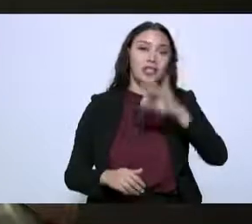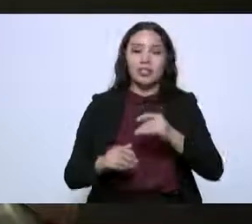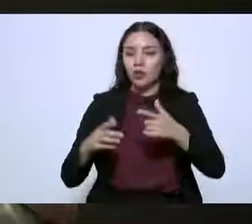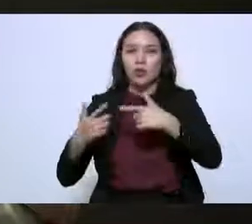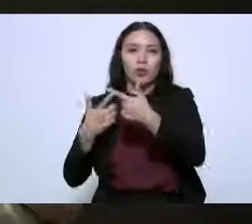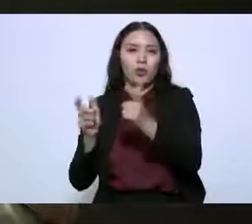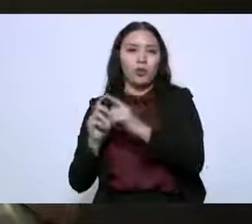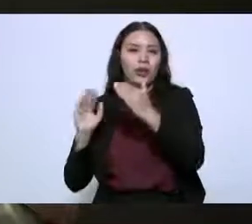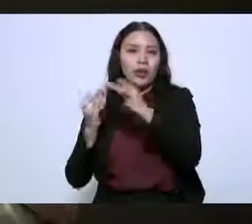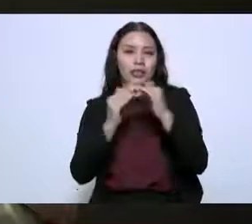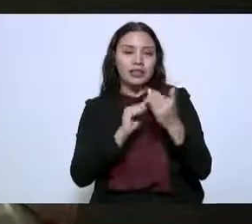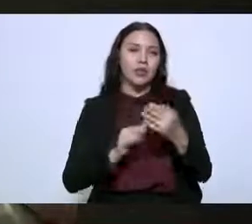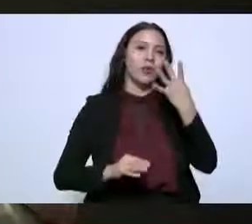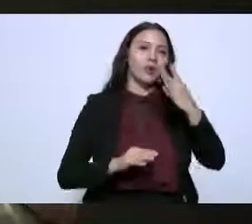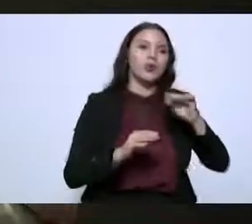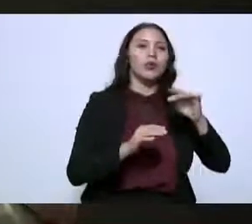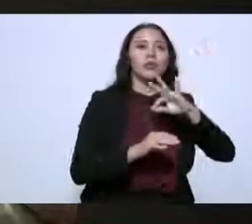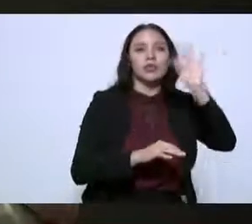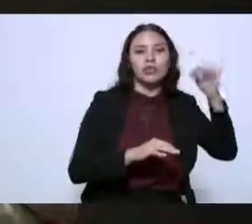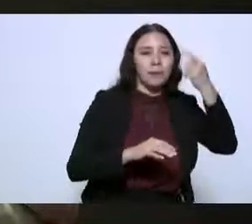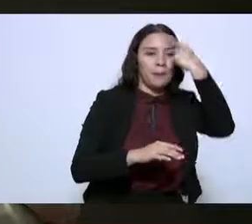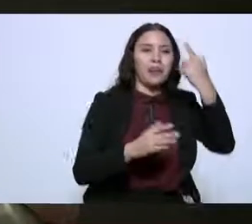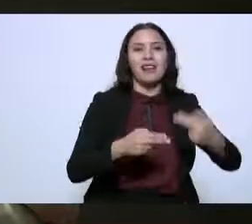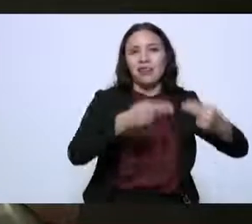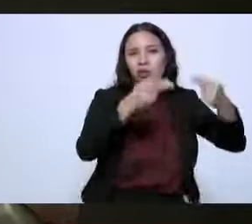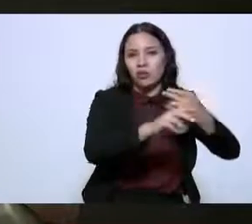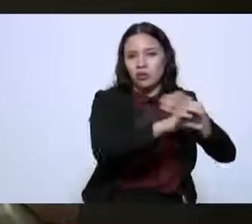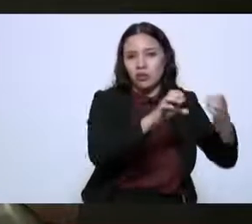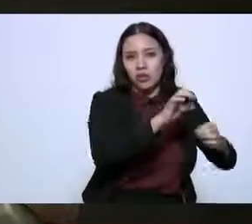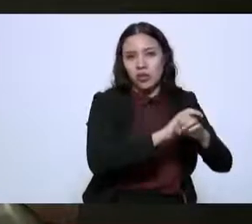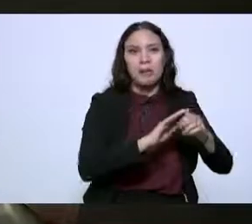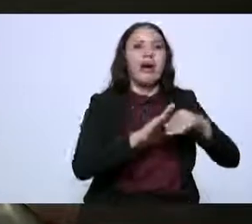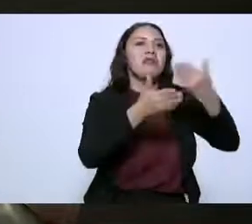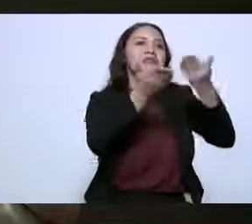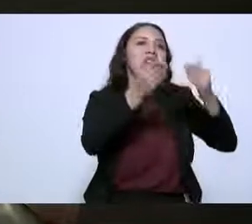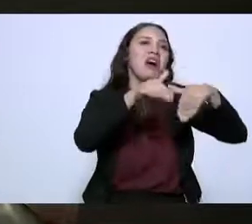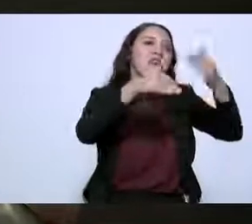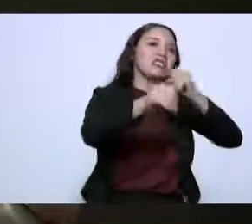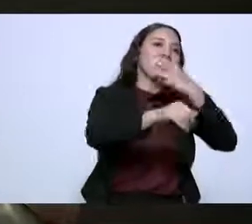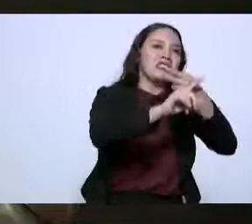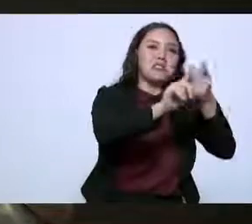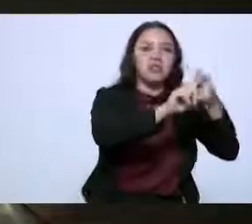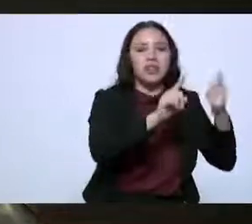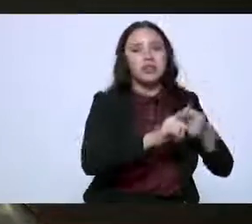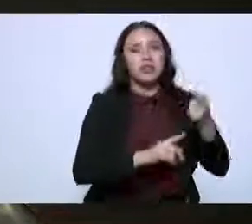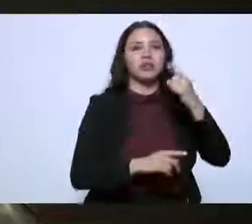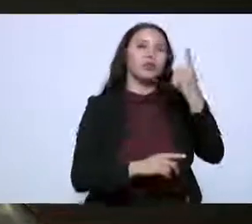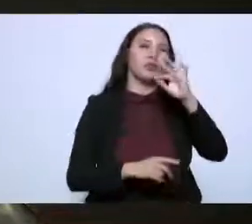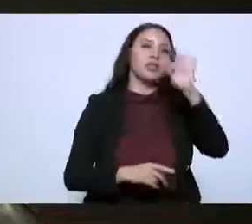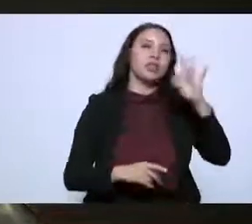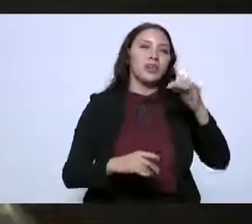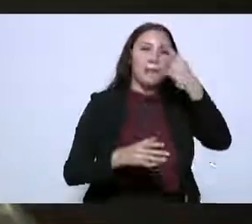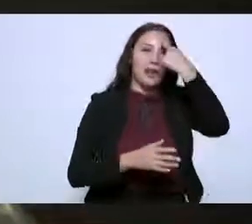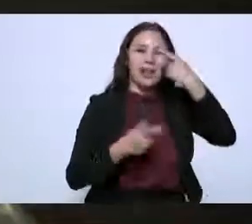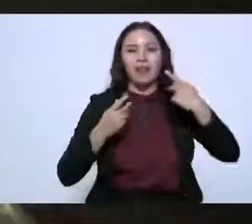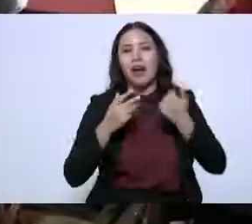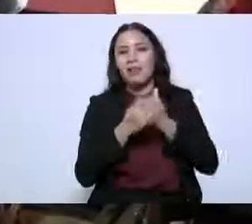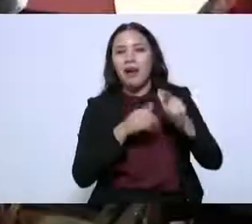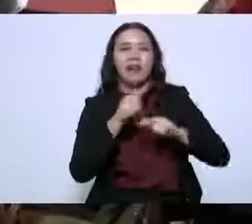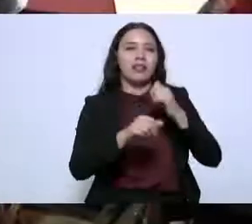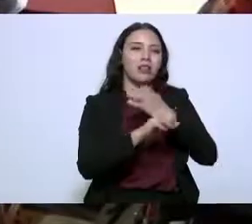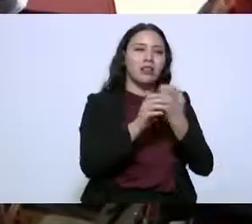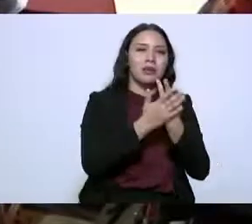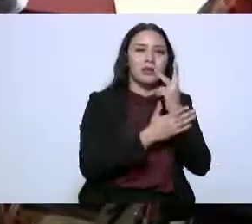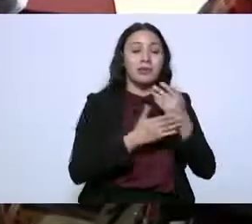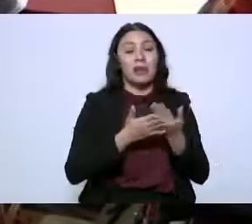por ciento comercial, servicios públicos, dos por ciento y agrícola, uno por ciento. Entonces, para Tamaulipas,